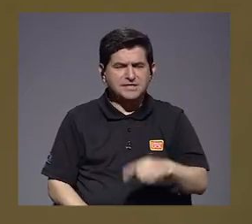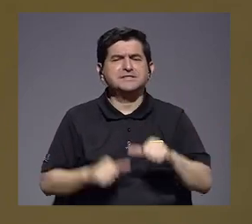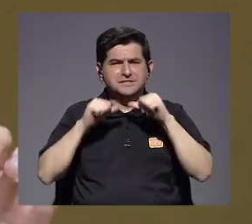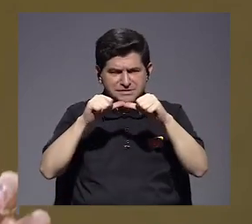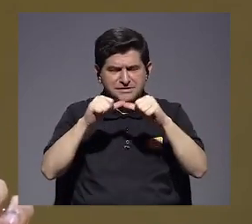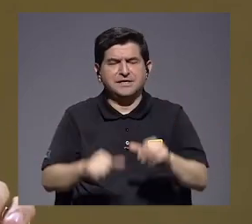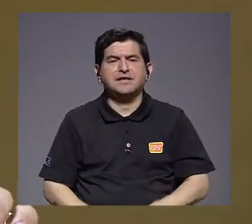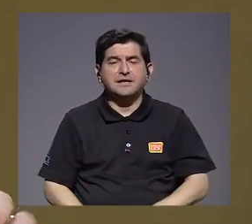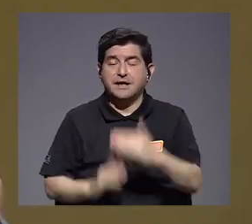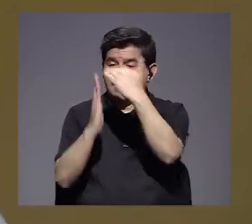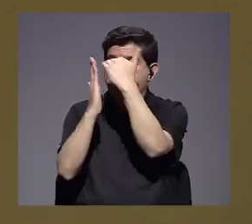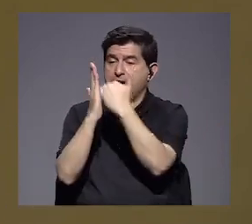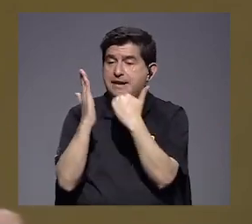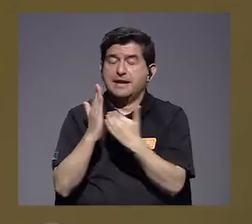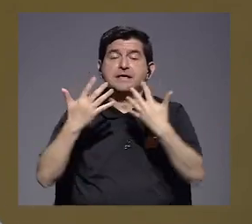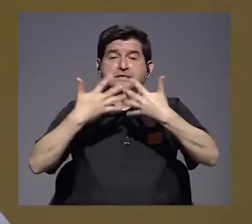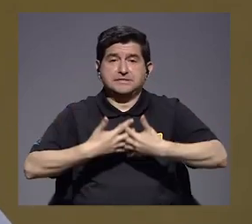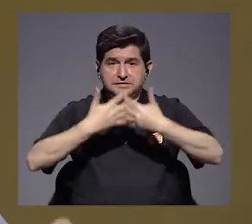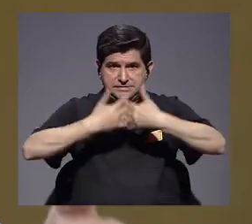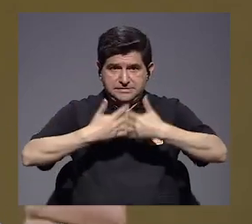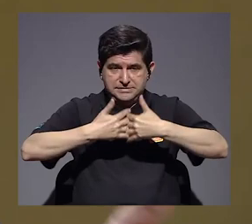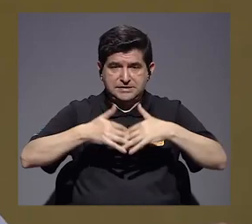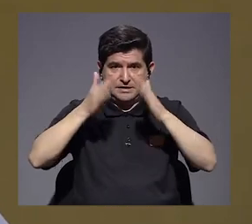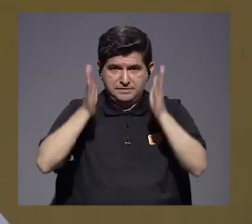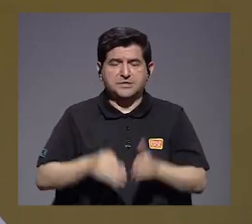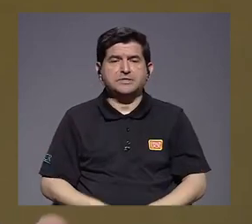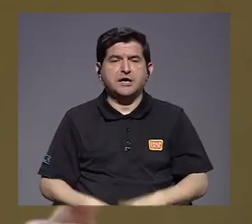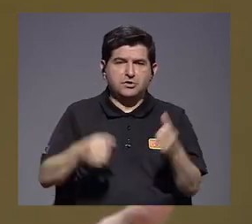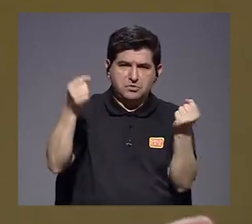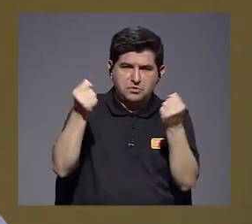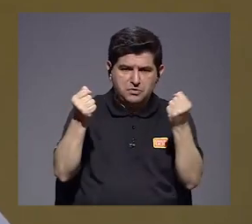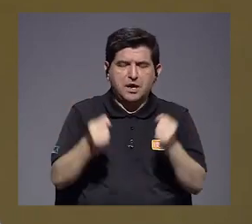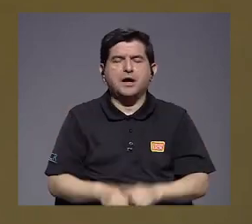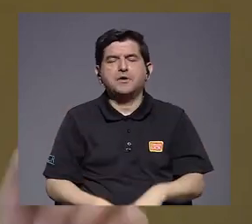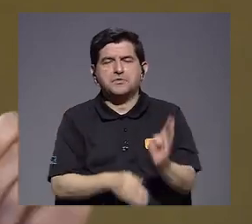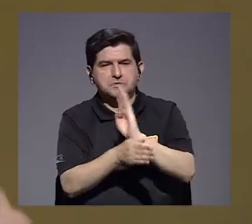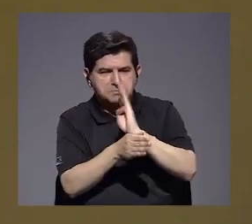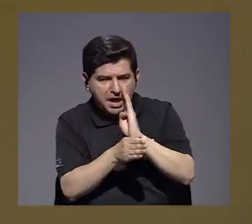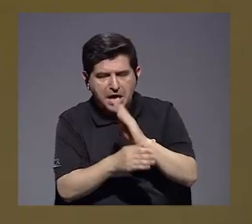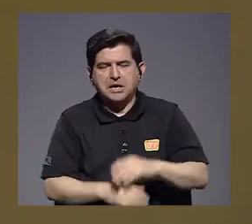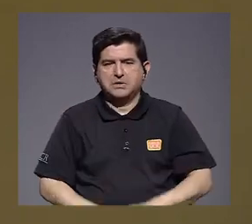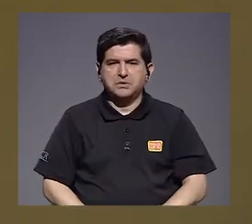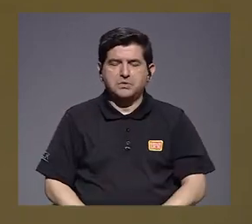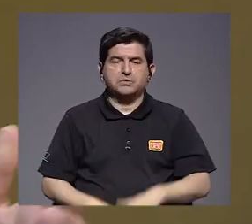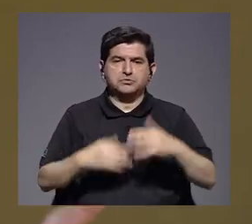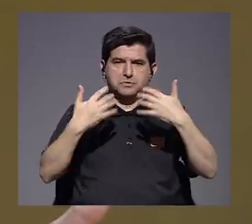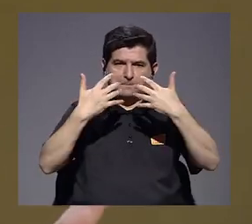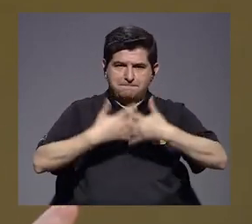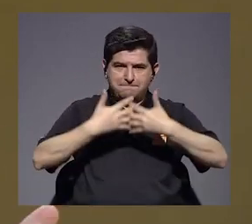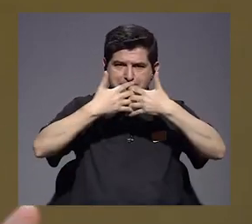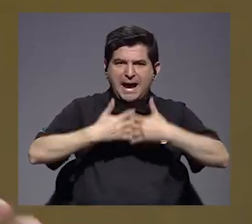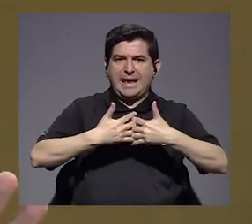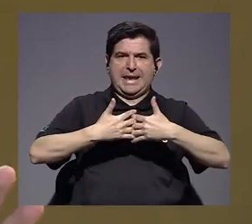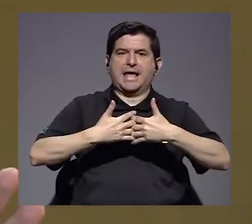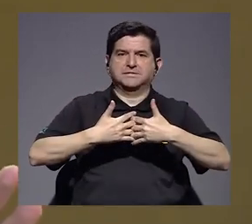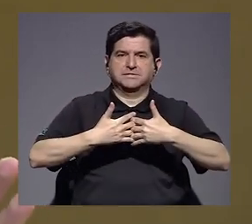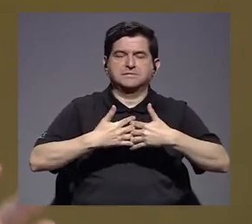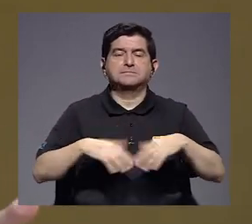Existe una lista de empresarios y esto tiene que ver con automóviles, tiene que ver con bancos, tiene que ver con maquinaria,